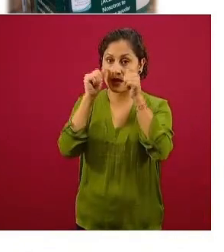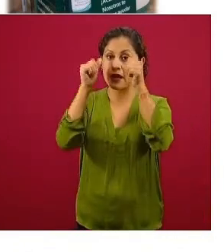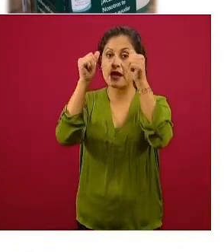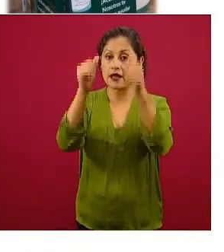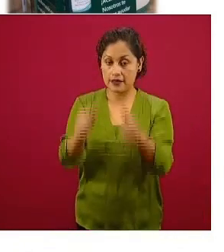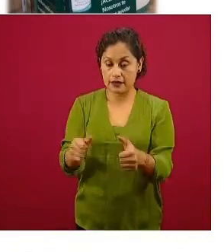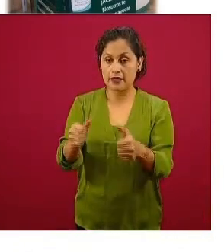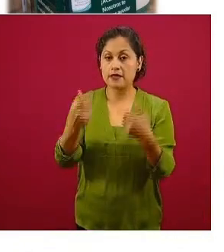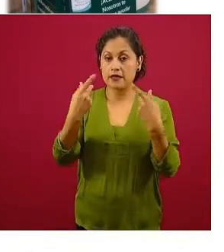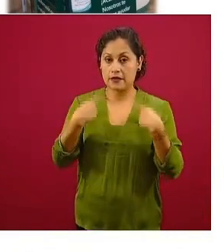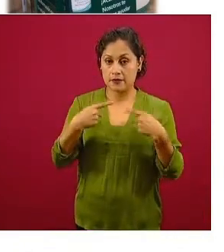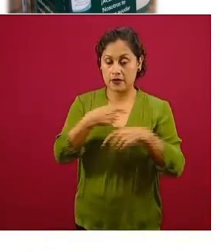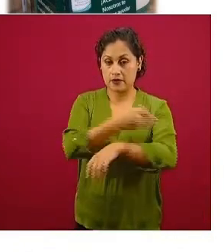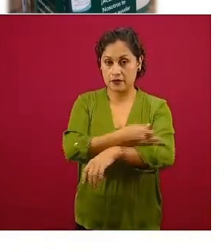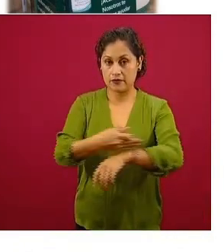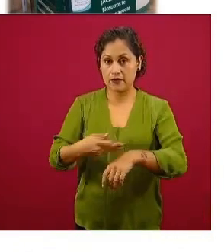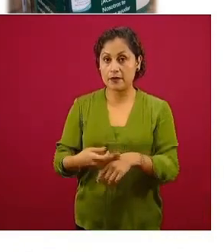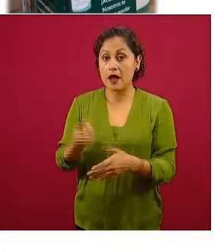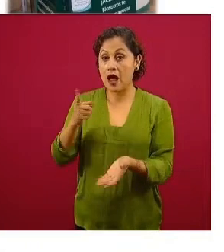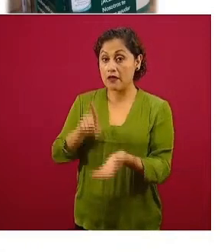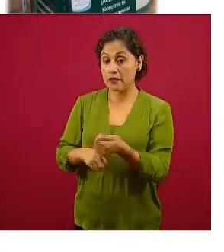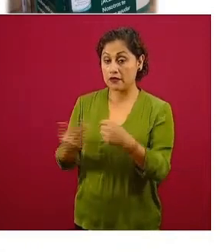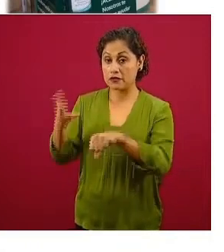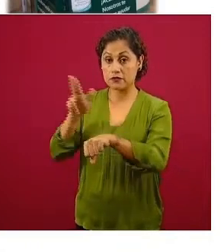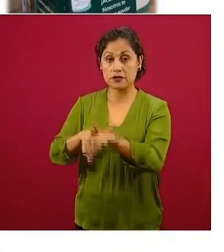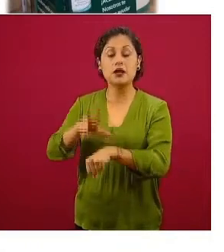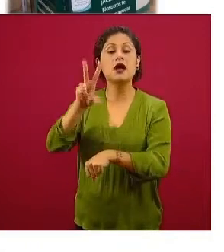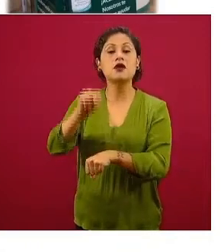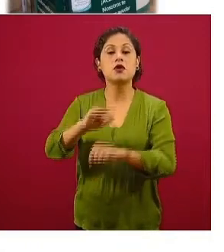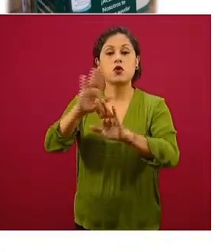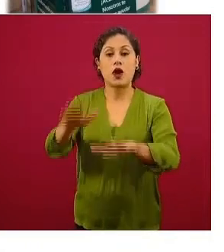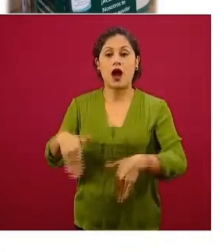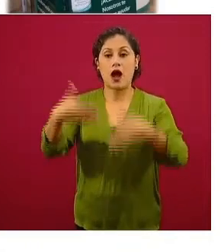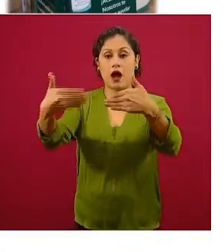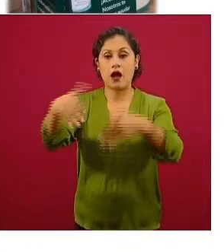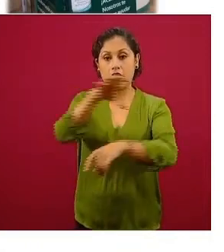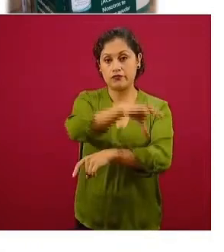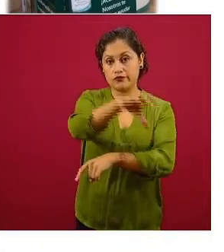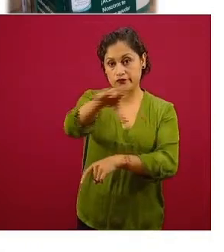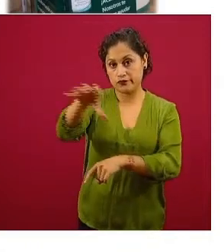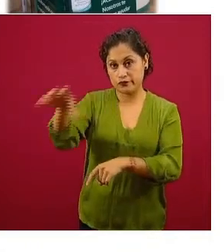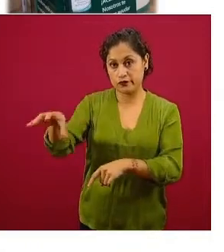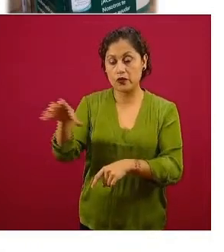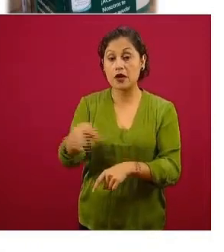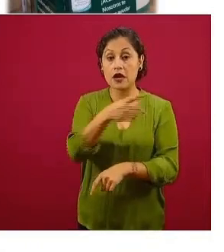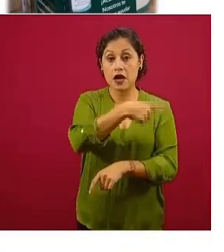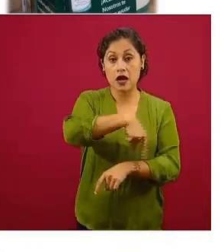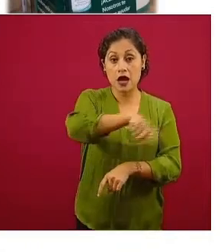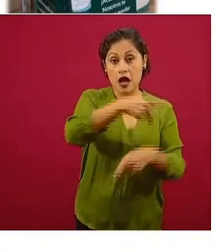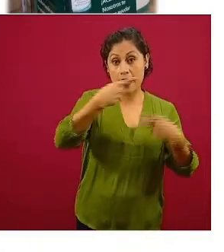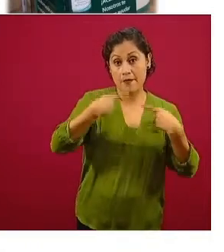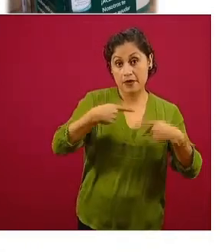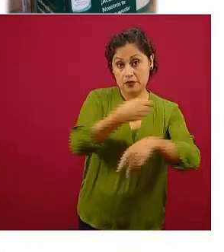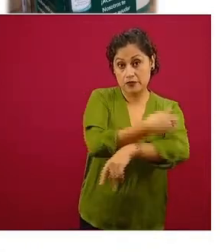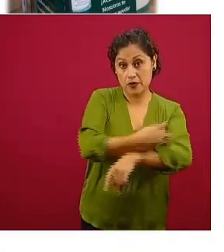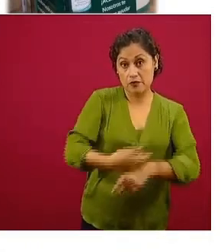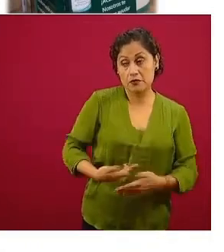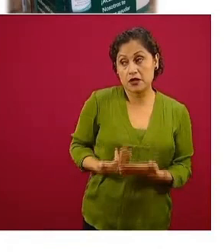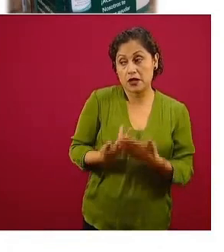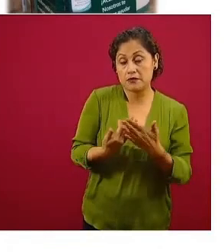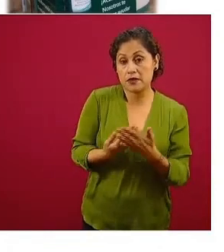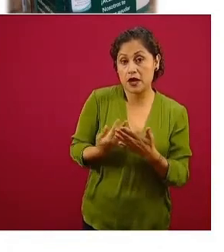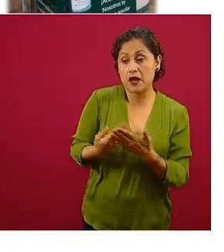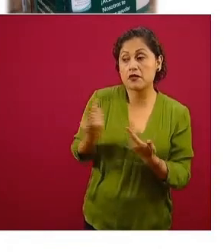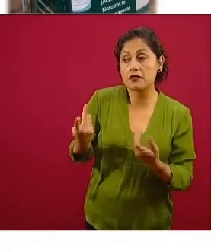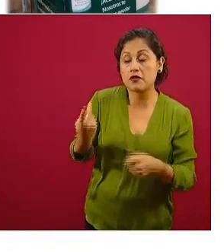las instalaciones del hospital y de manera organizada pueden pasar a nuestra área de atención y orientación al